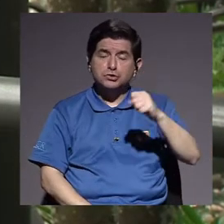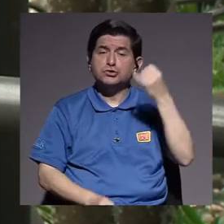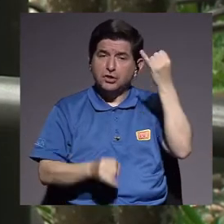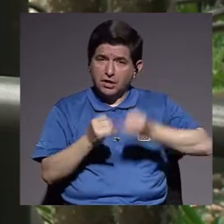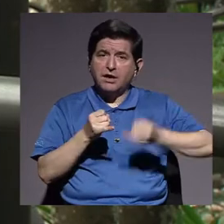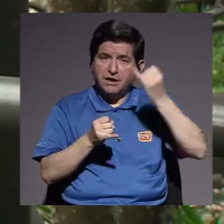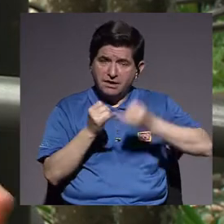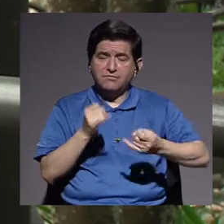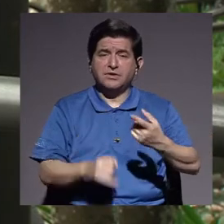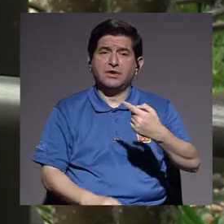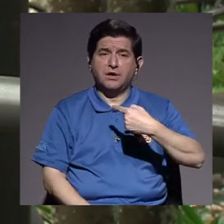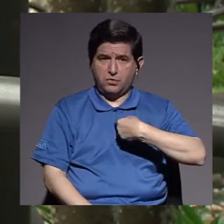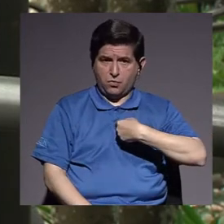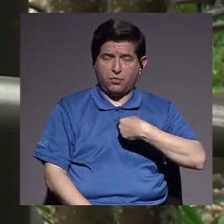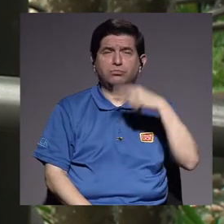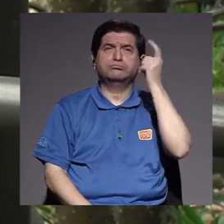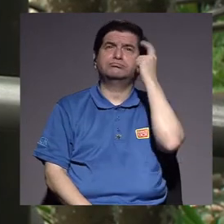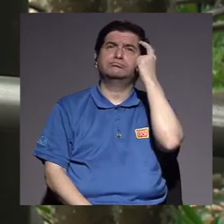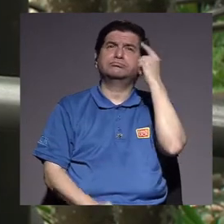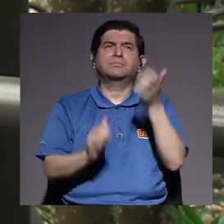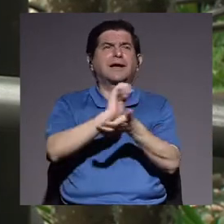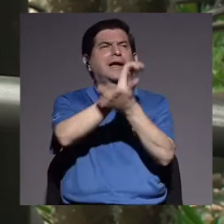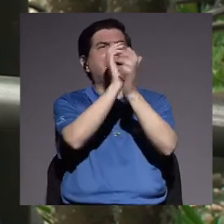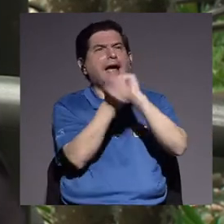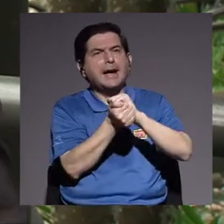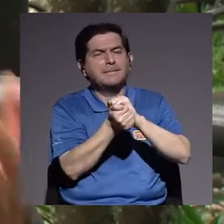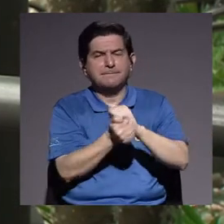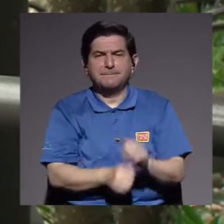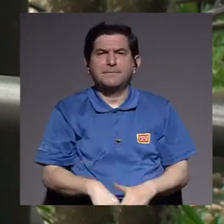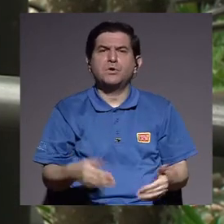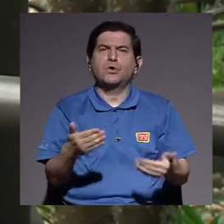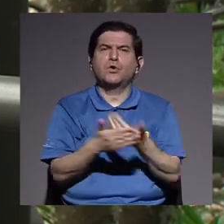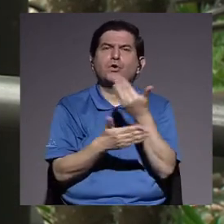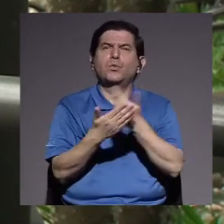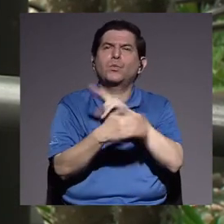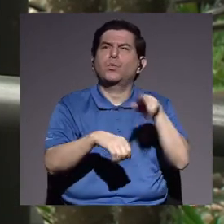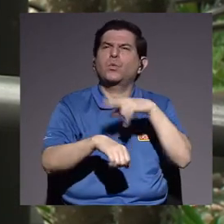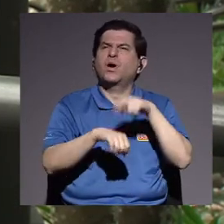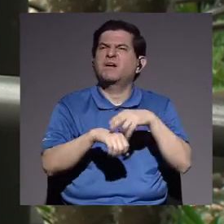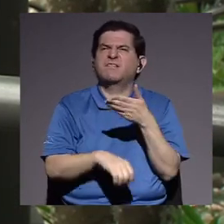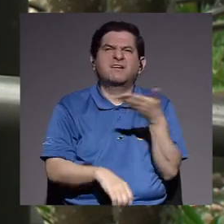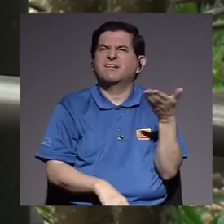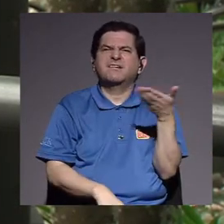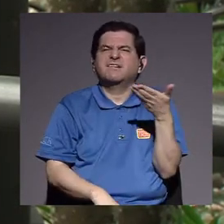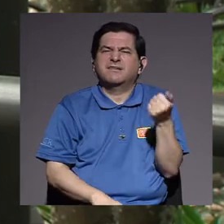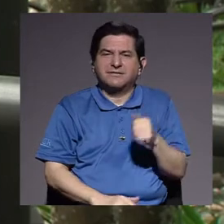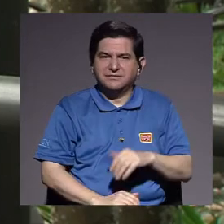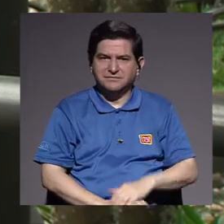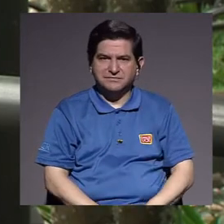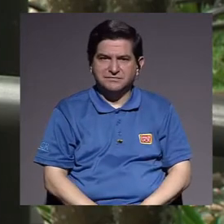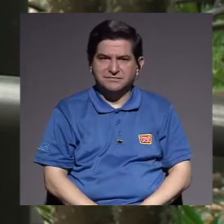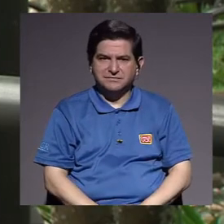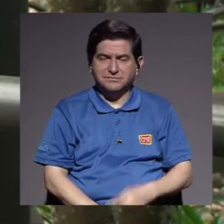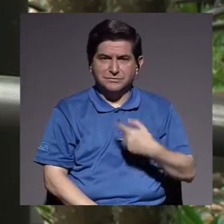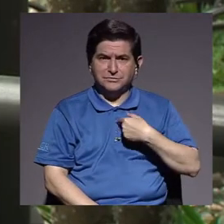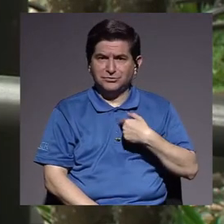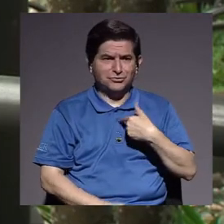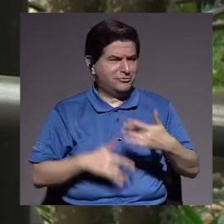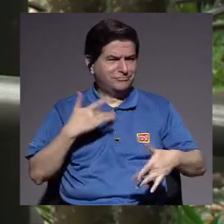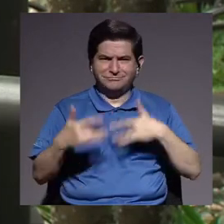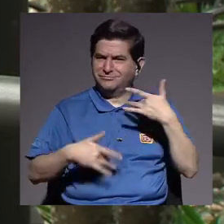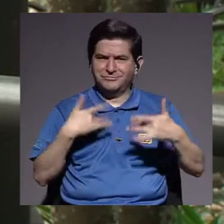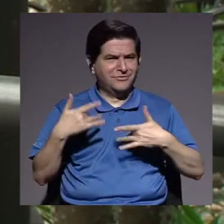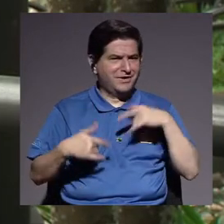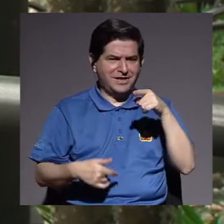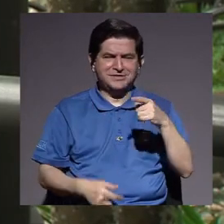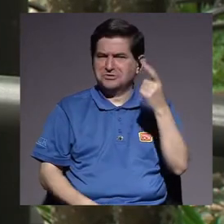cuentas, cuando uno, exacto, cuando uno piensa en cambios, o uno dice, bueno, una nueva normalidad, ¿qué es esto de una nueva normalidad? yo realmente no la siento tan